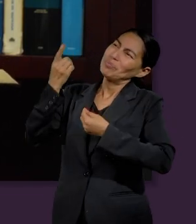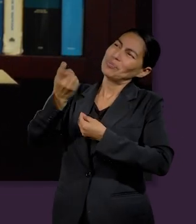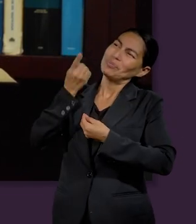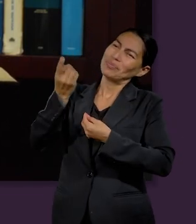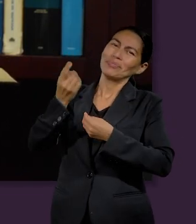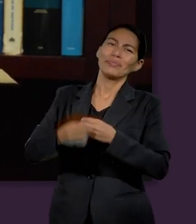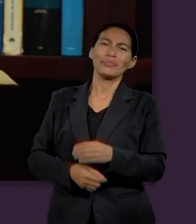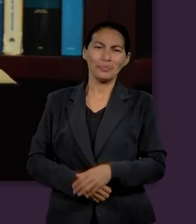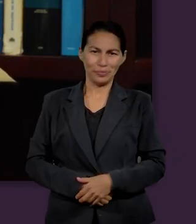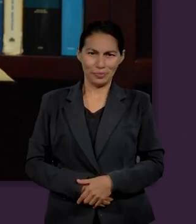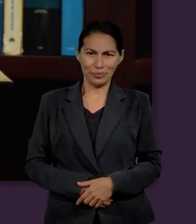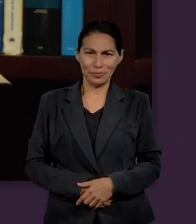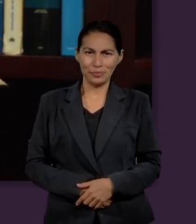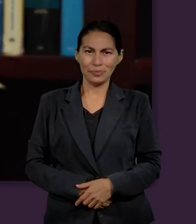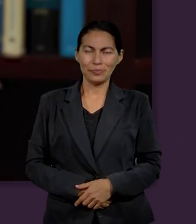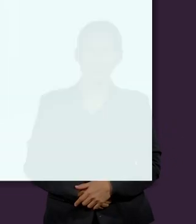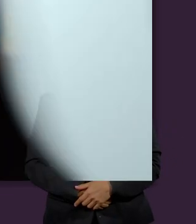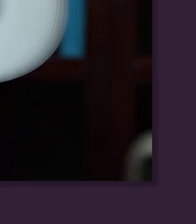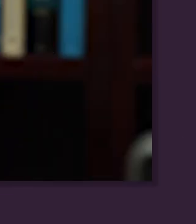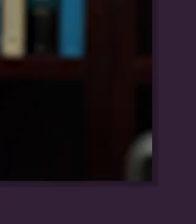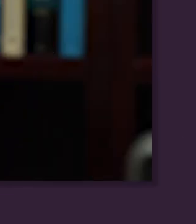y peregrinos sobre la tierra.